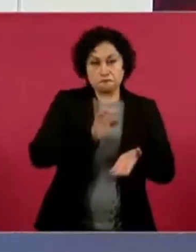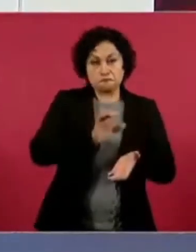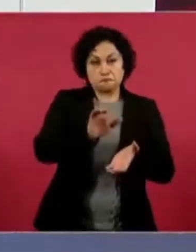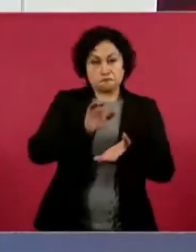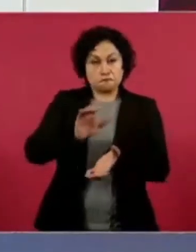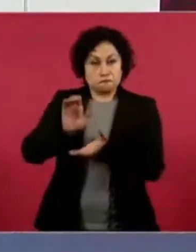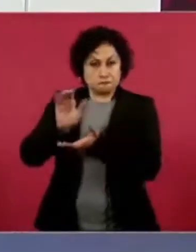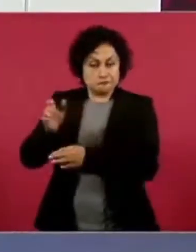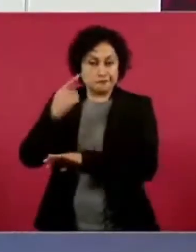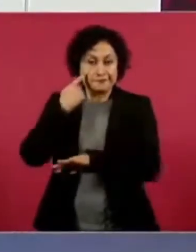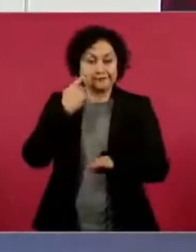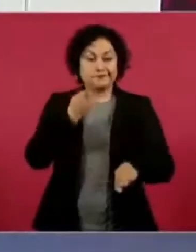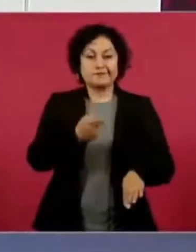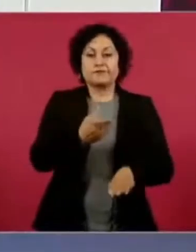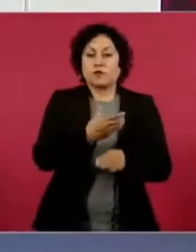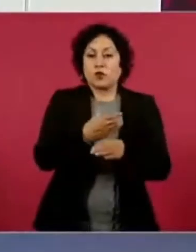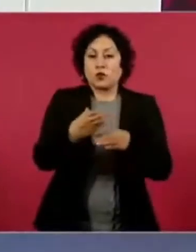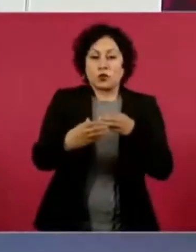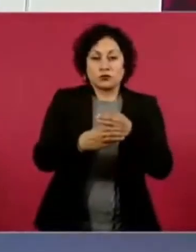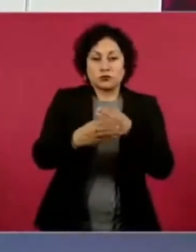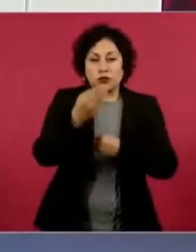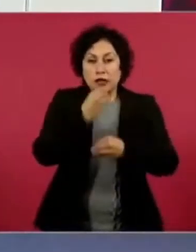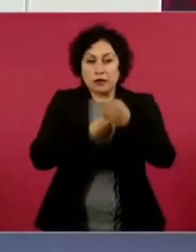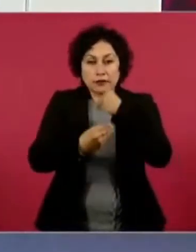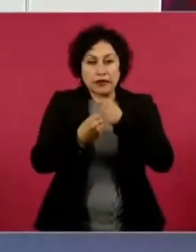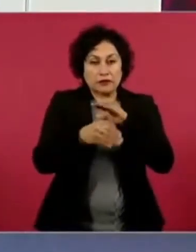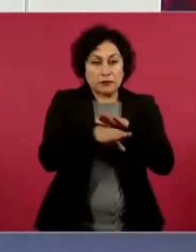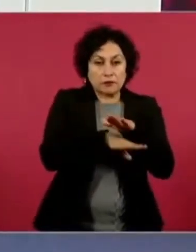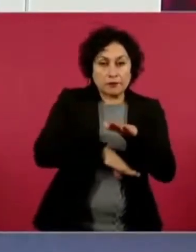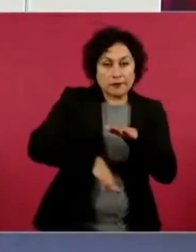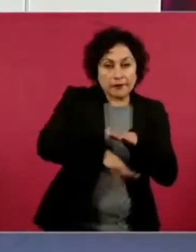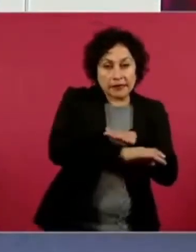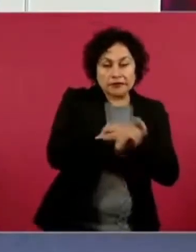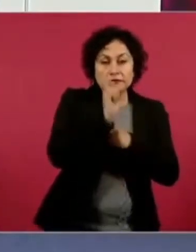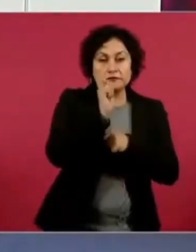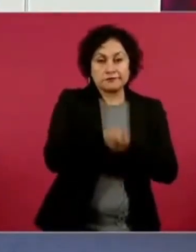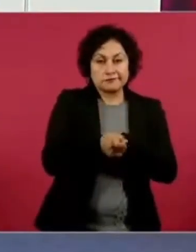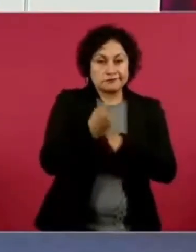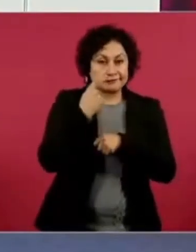básica, 13 mil